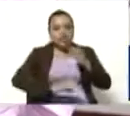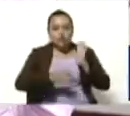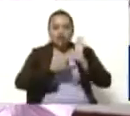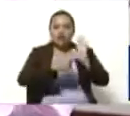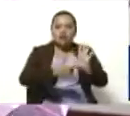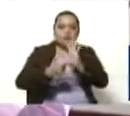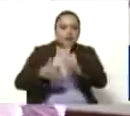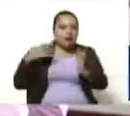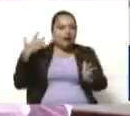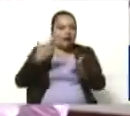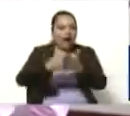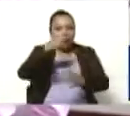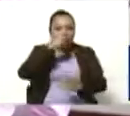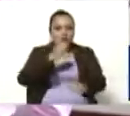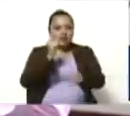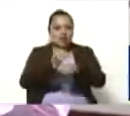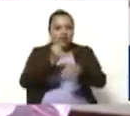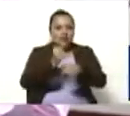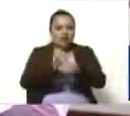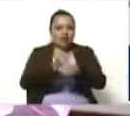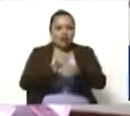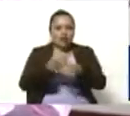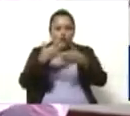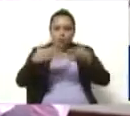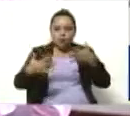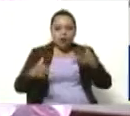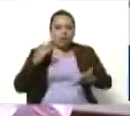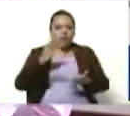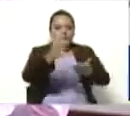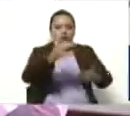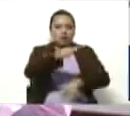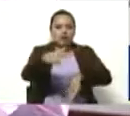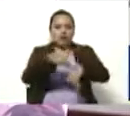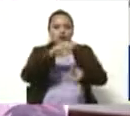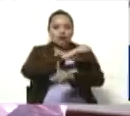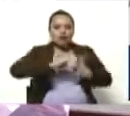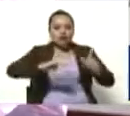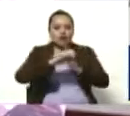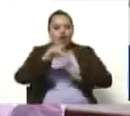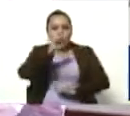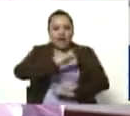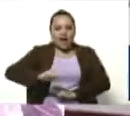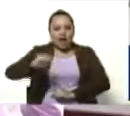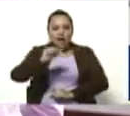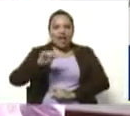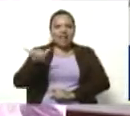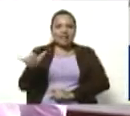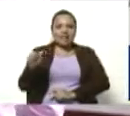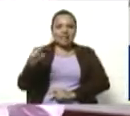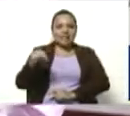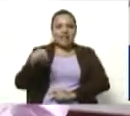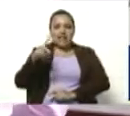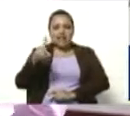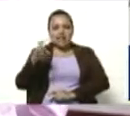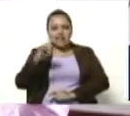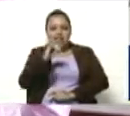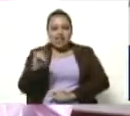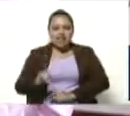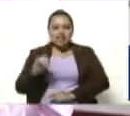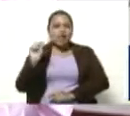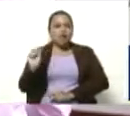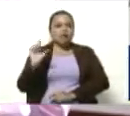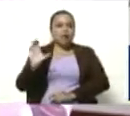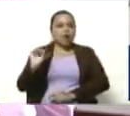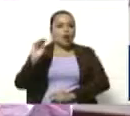esta trayectoria, al correo electrónico premionacionaldecultura.com, o pueden